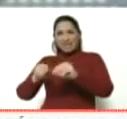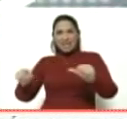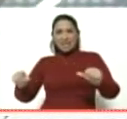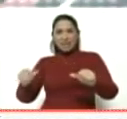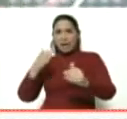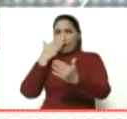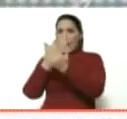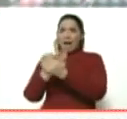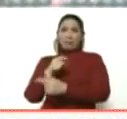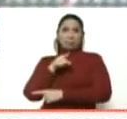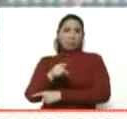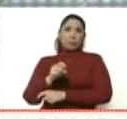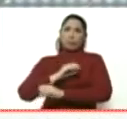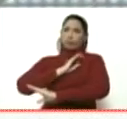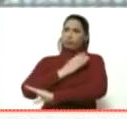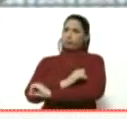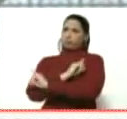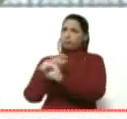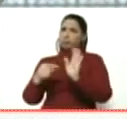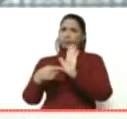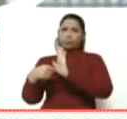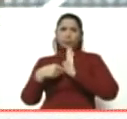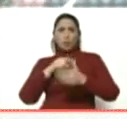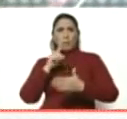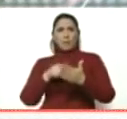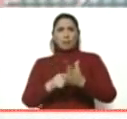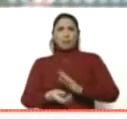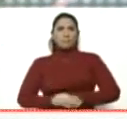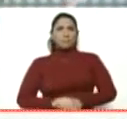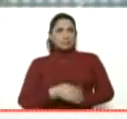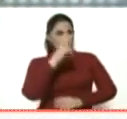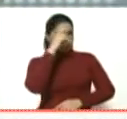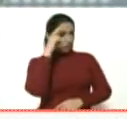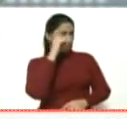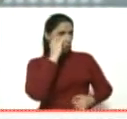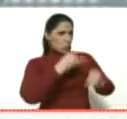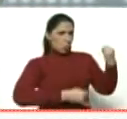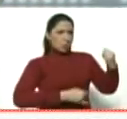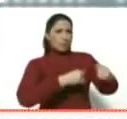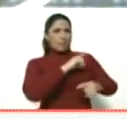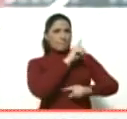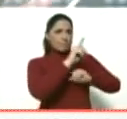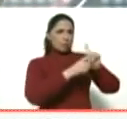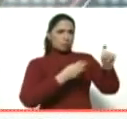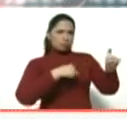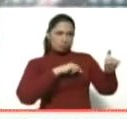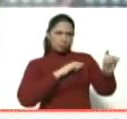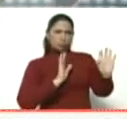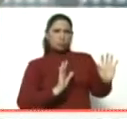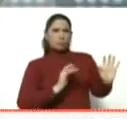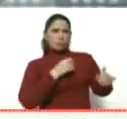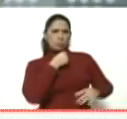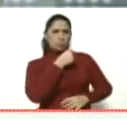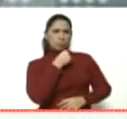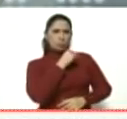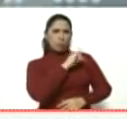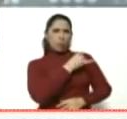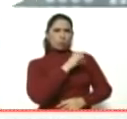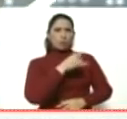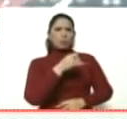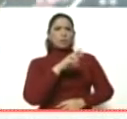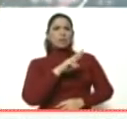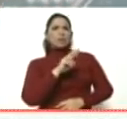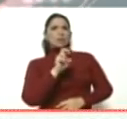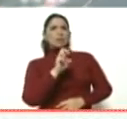pero de una contundencia y una evidencia absoluta. Canciller, una última inquietud, nosotros entrevistamos a JJ Rendón